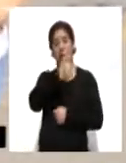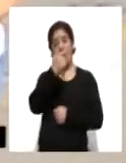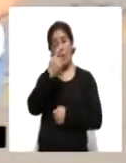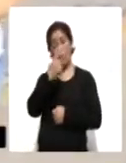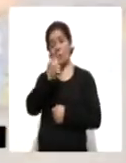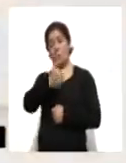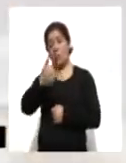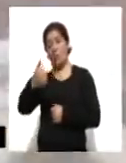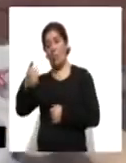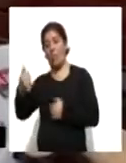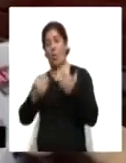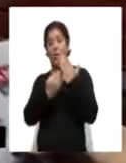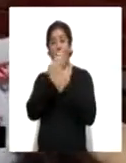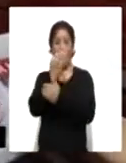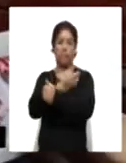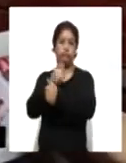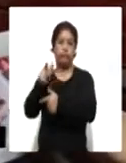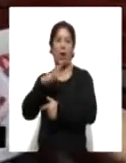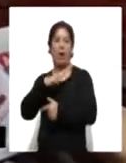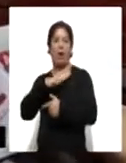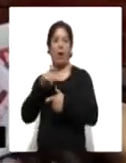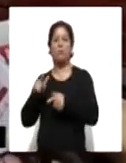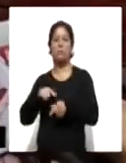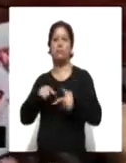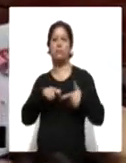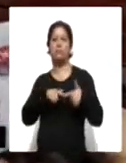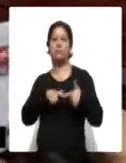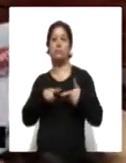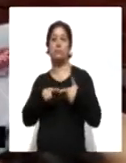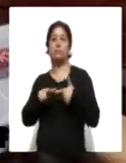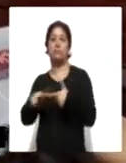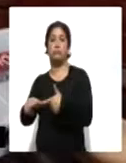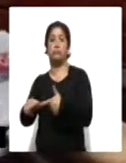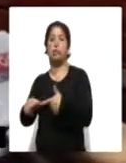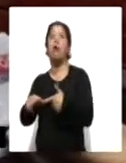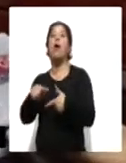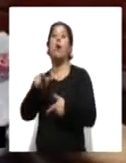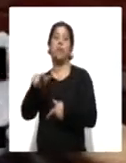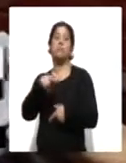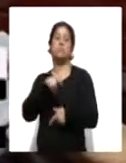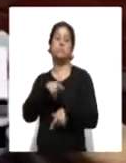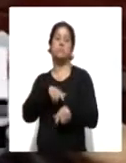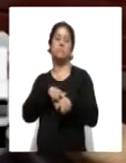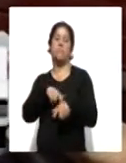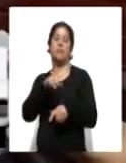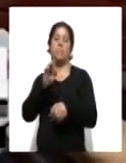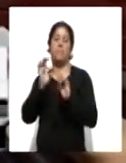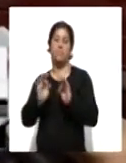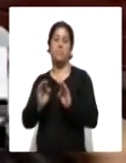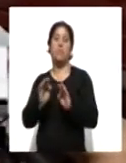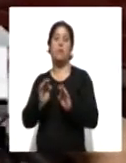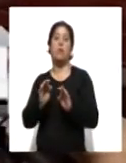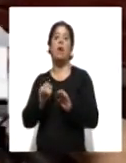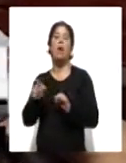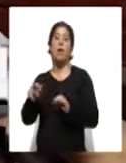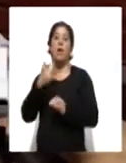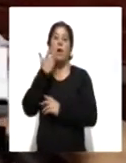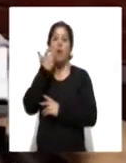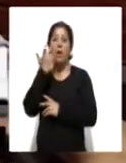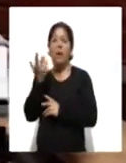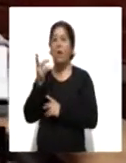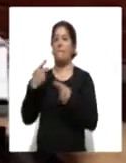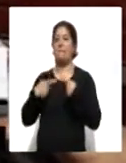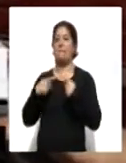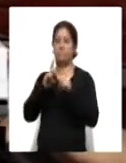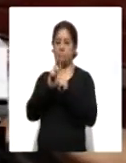autoridades. En el caso de nuestras medidas, pues sí son bastante exhaustivas porque tratamos en todo momento de que la gente mantenga la sana